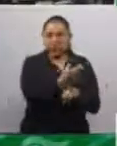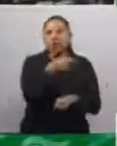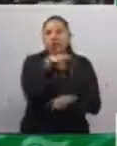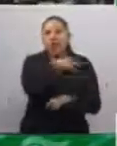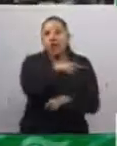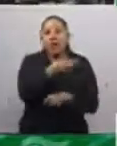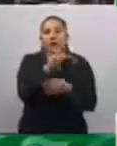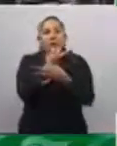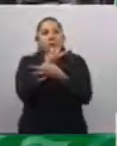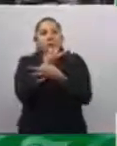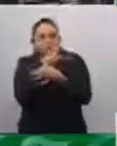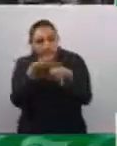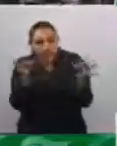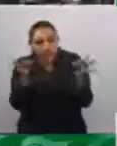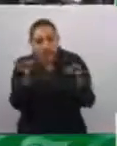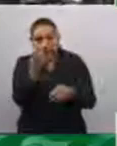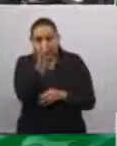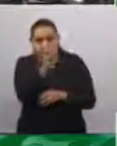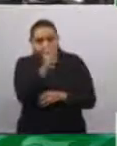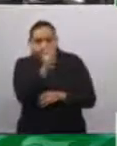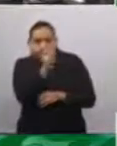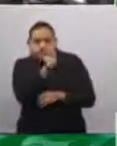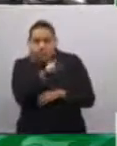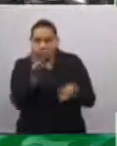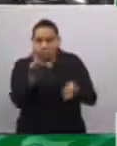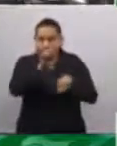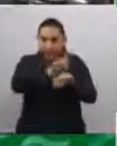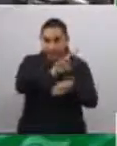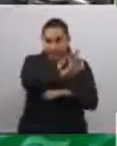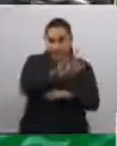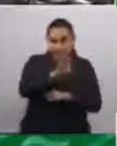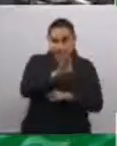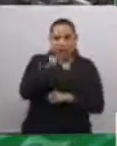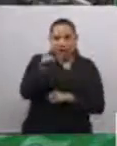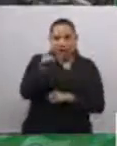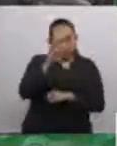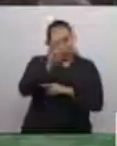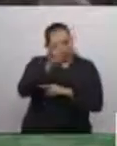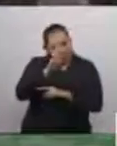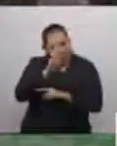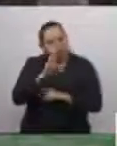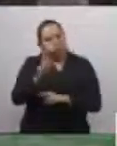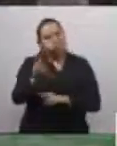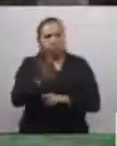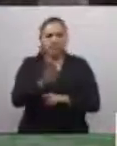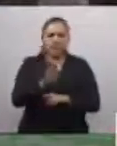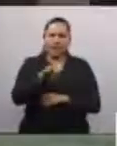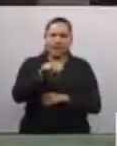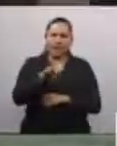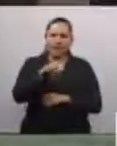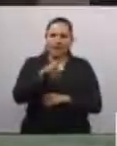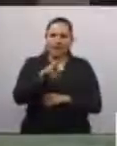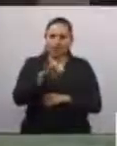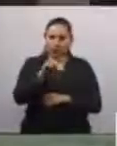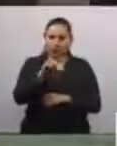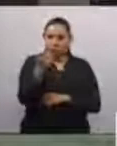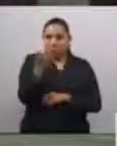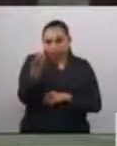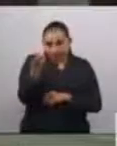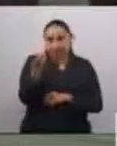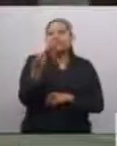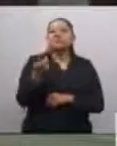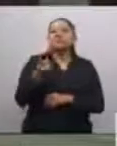en esa fecha el benemérito y se llevaría el nombre de Estado de